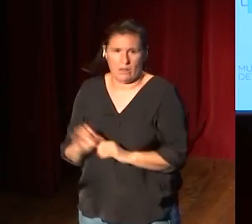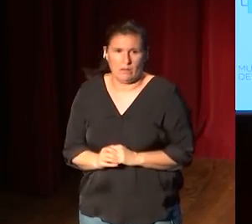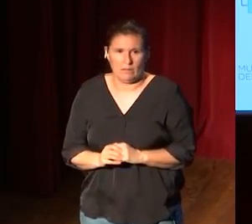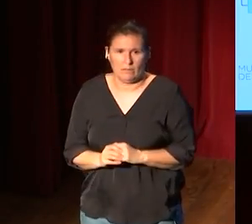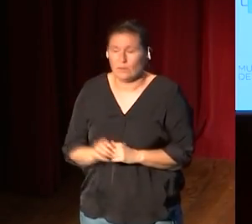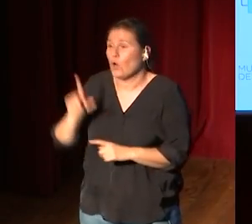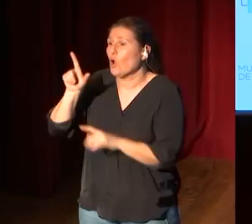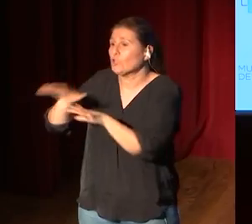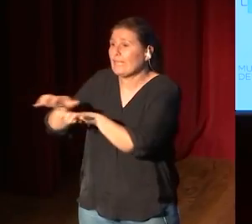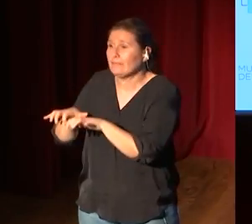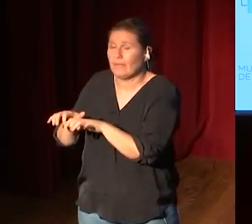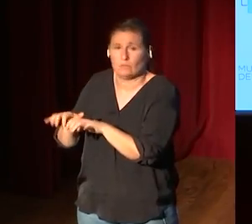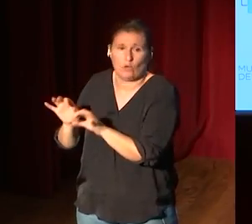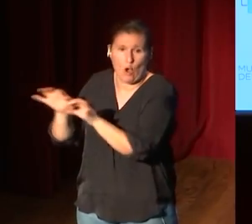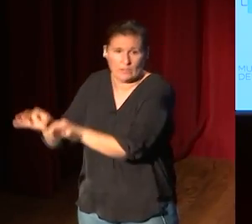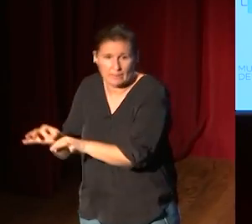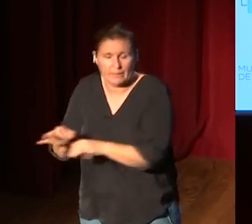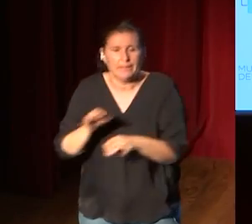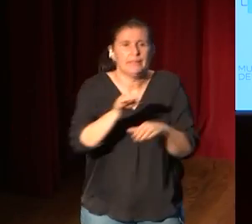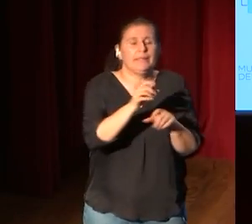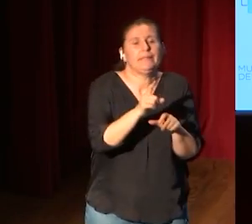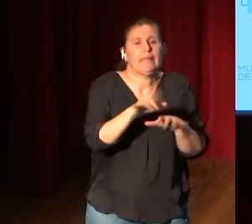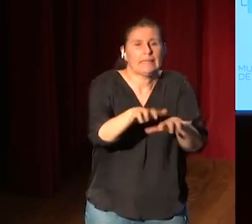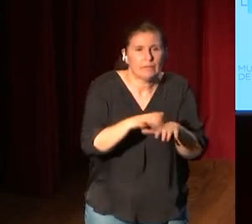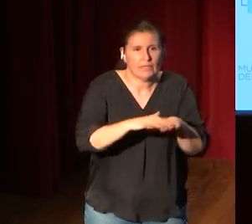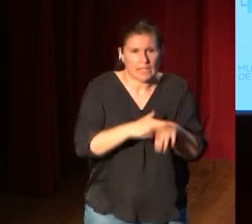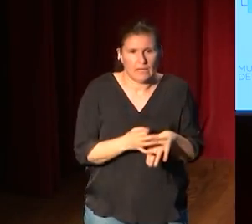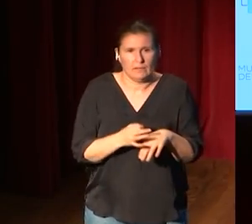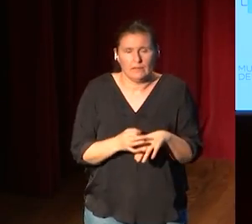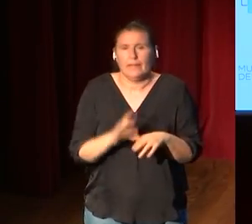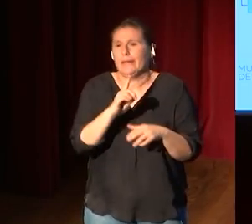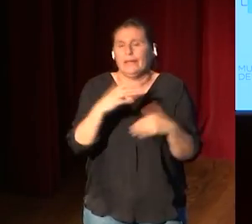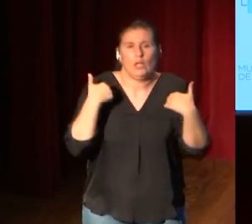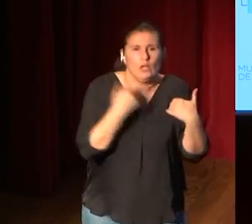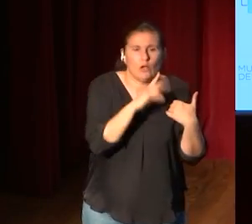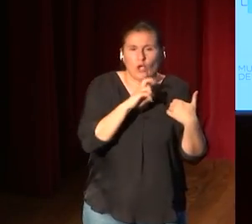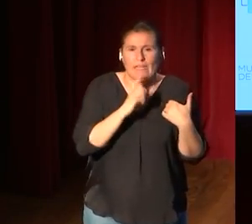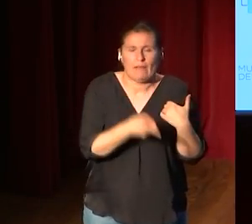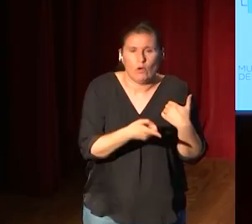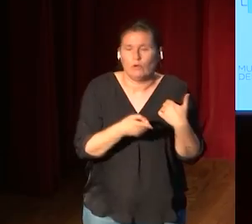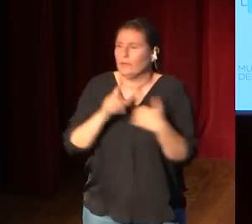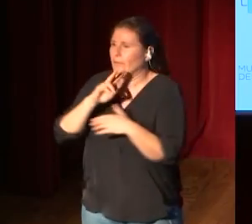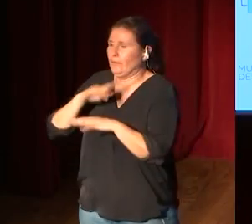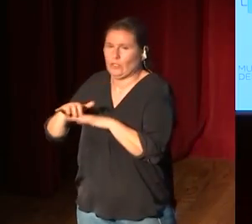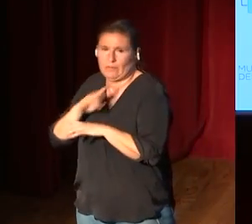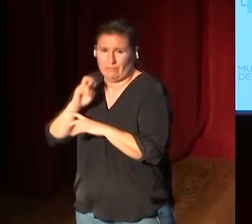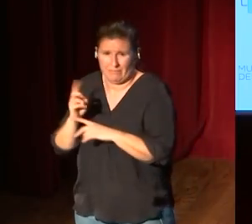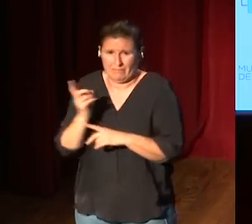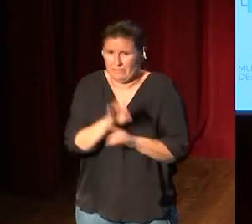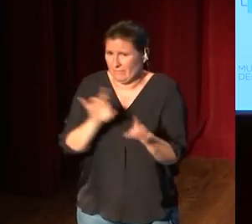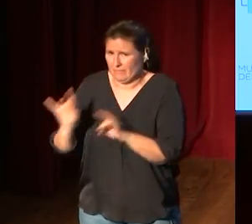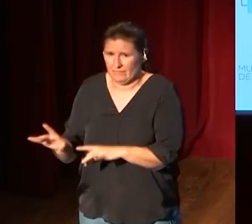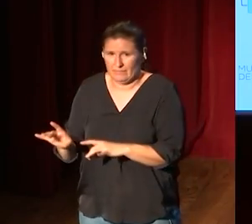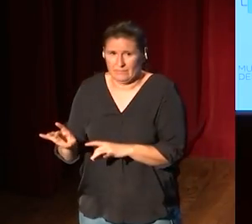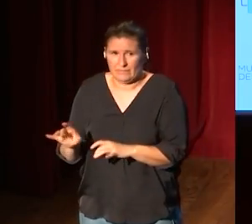los conservadores seguían trabajando en de siempre y había un conservador digital y el departamento de digital hizo una